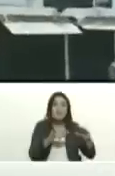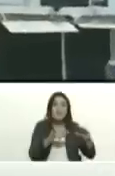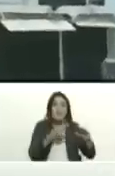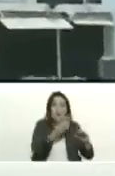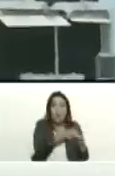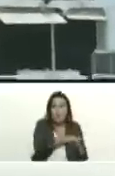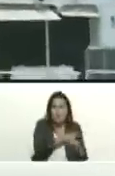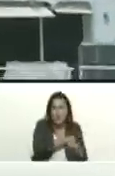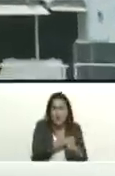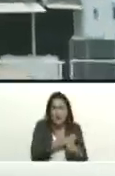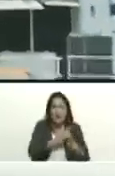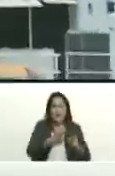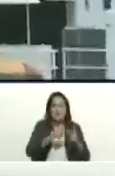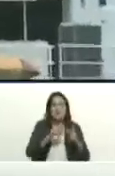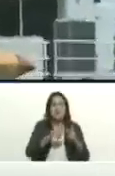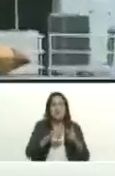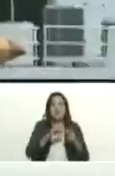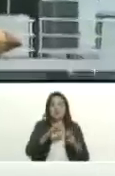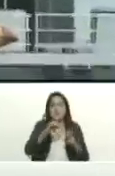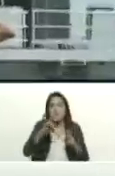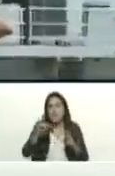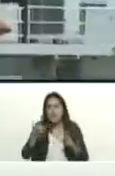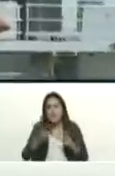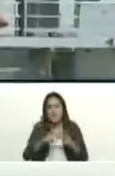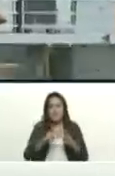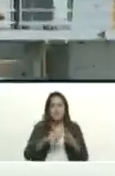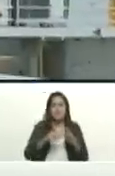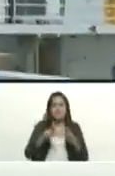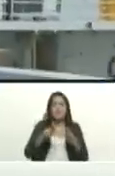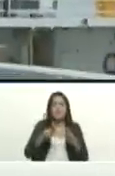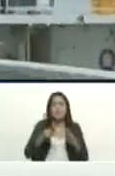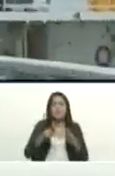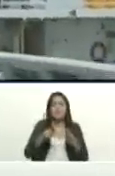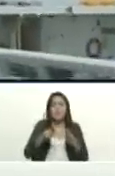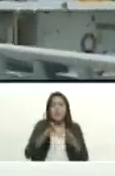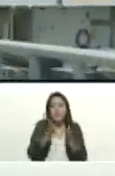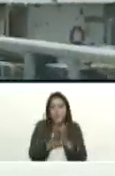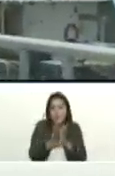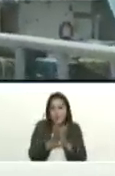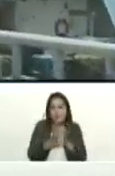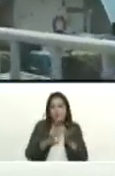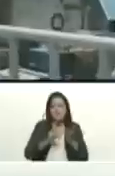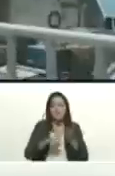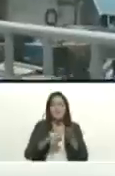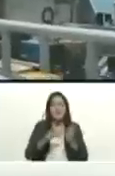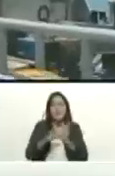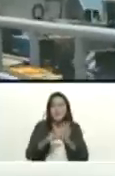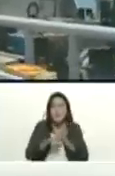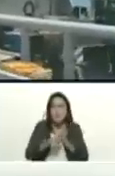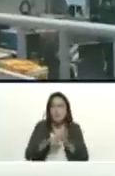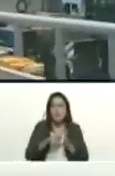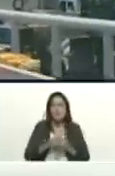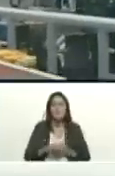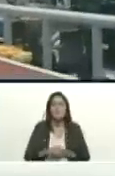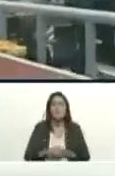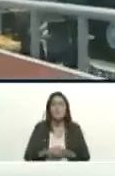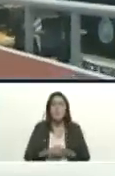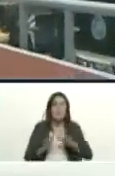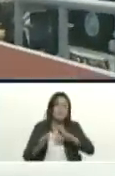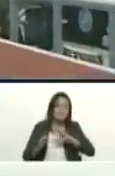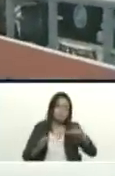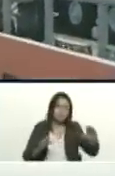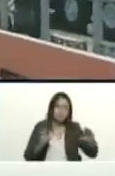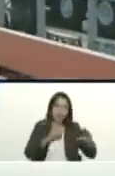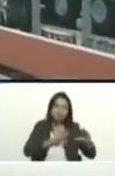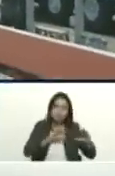hospitales en los cdi en los bricomiles en las escuelas en los liceos y en la inversión social